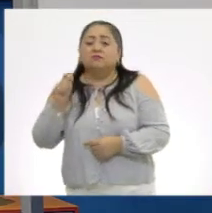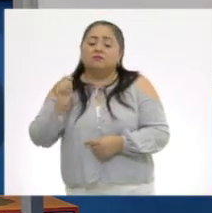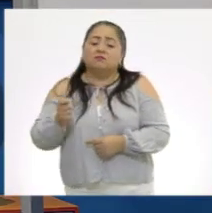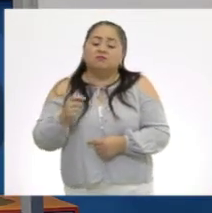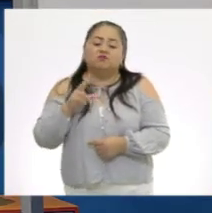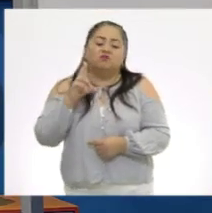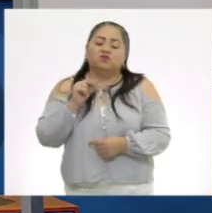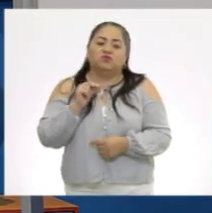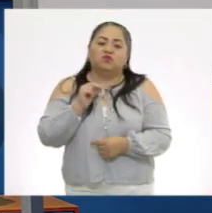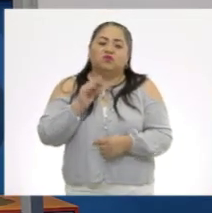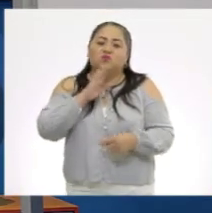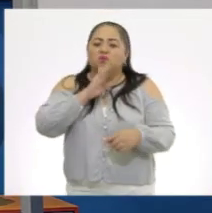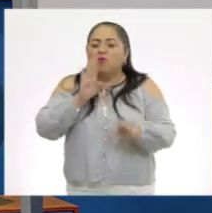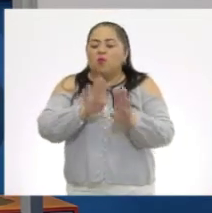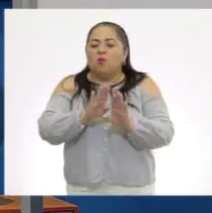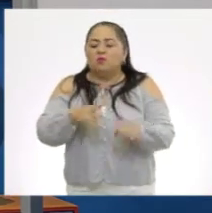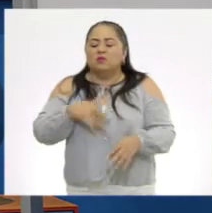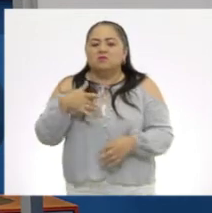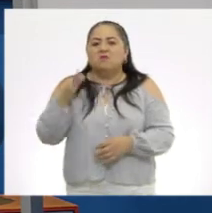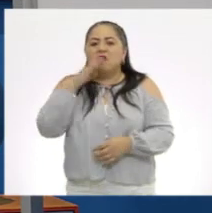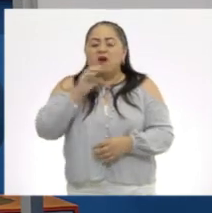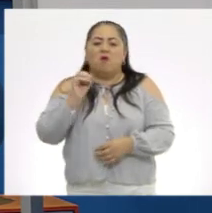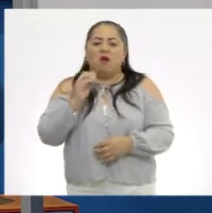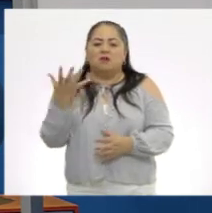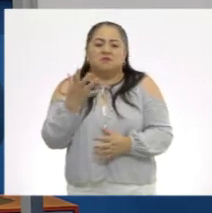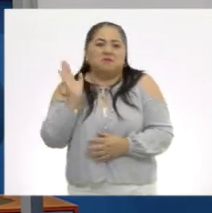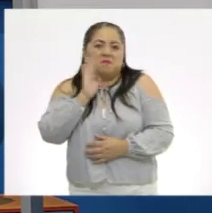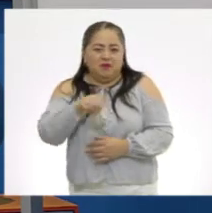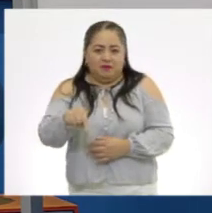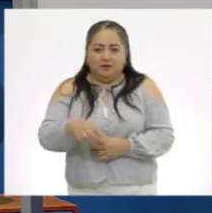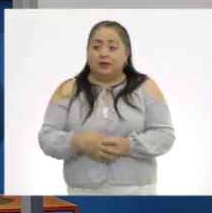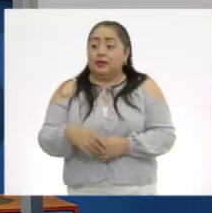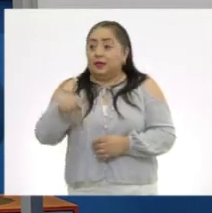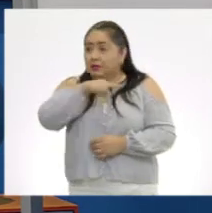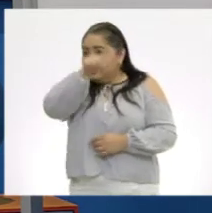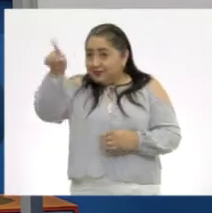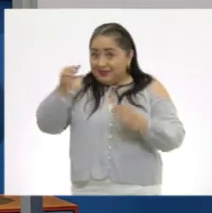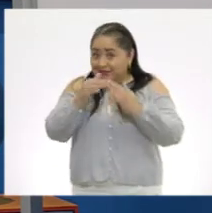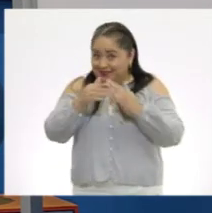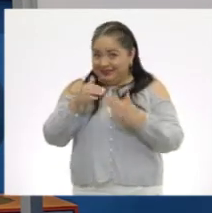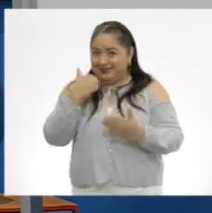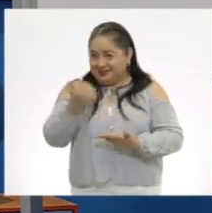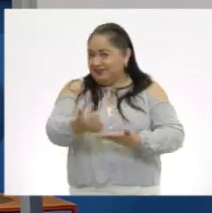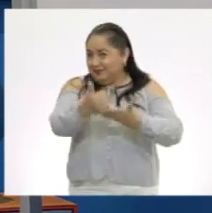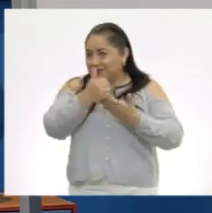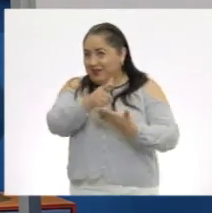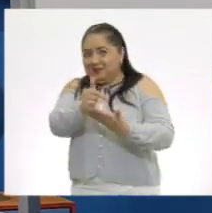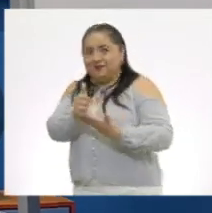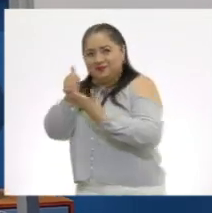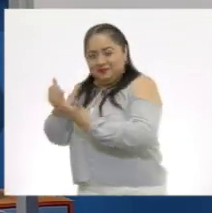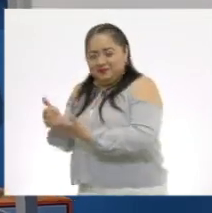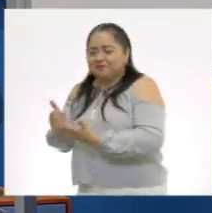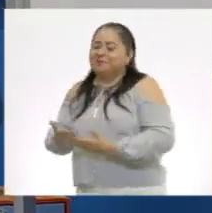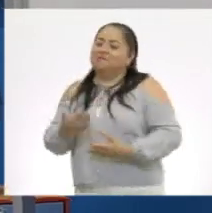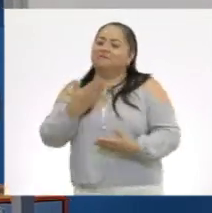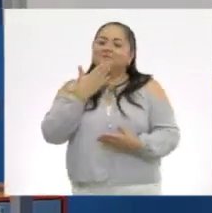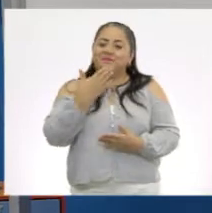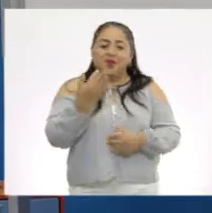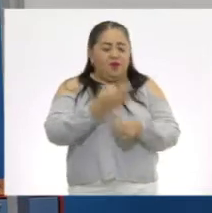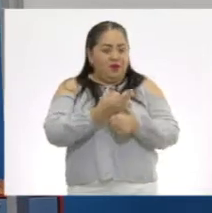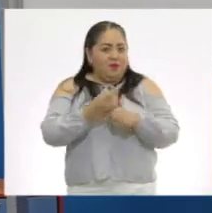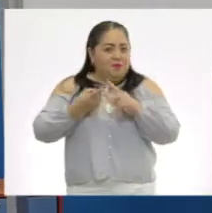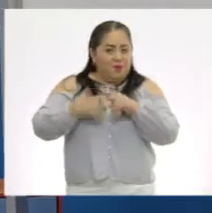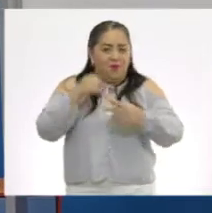es algo que nos perjudica. ¿ustedes desde casa nos quieren ayudar y quieren ayudarlo? Muy bien, entonces vamos a